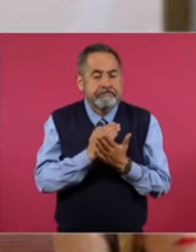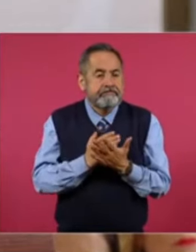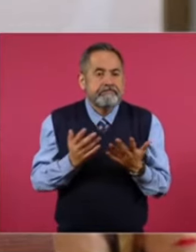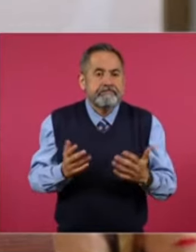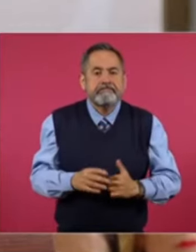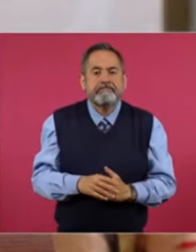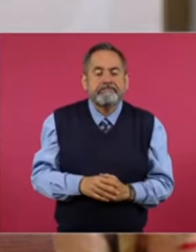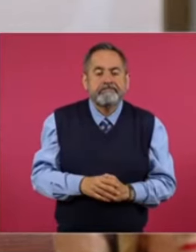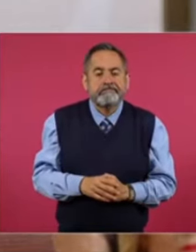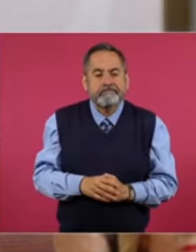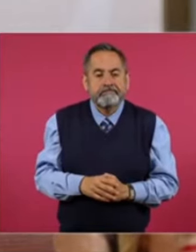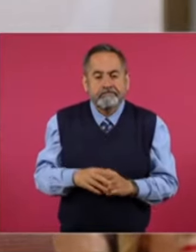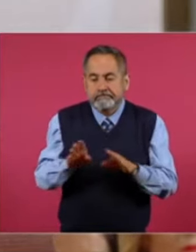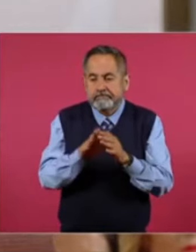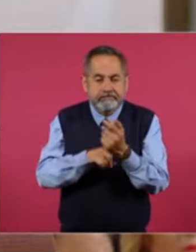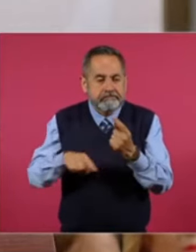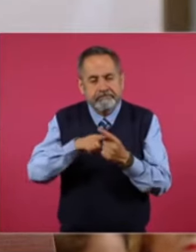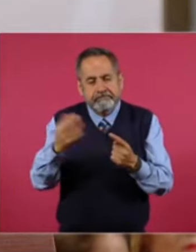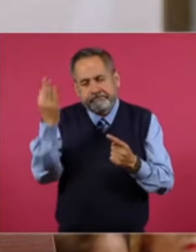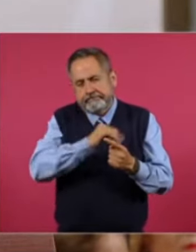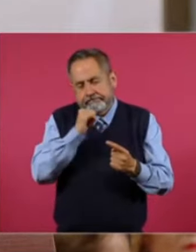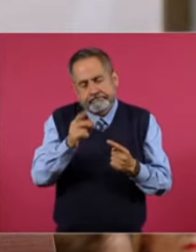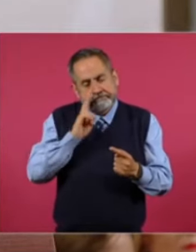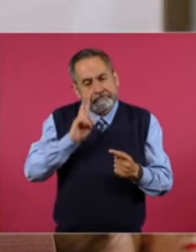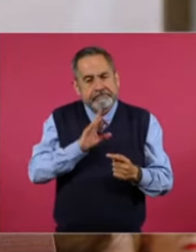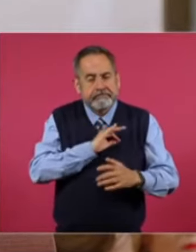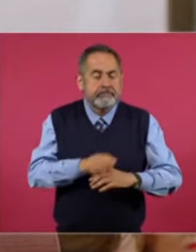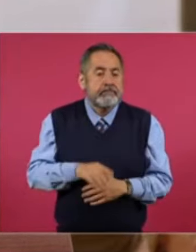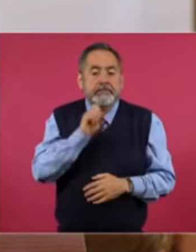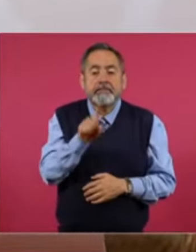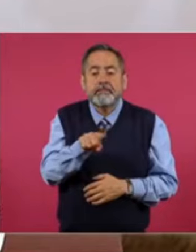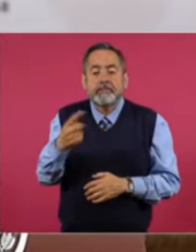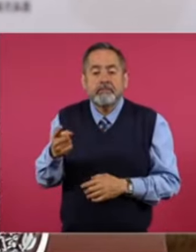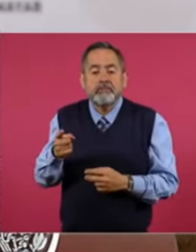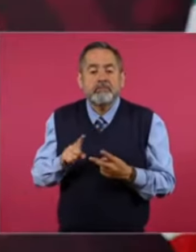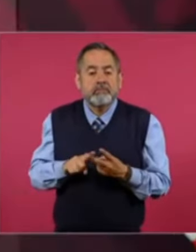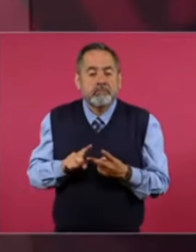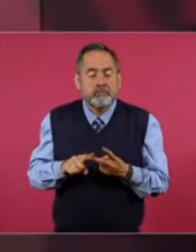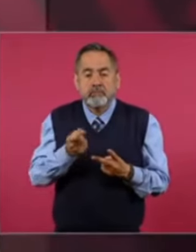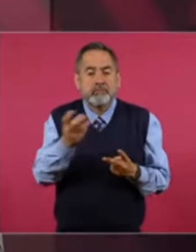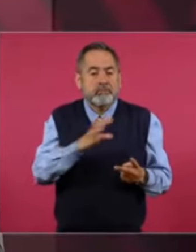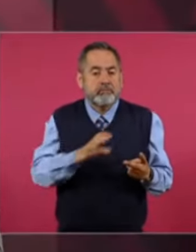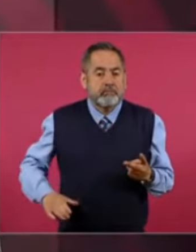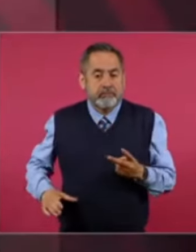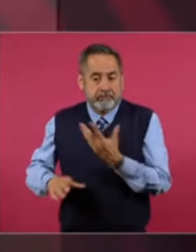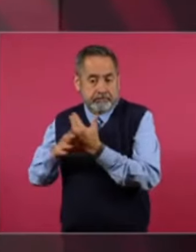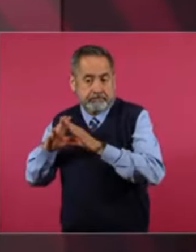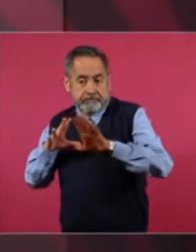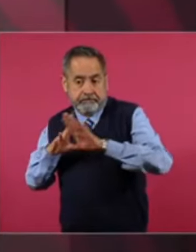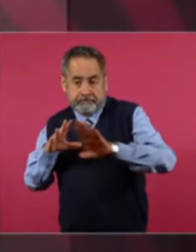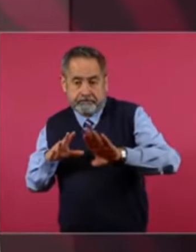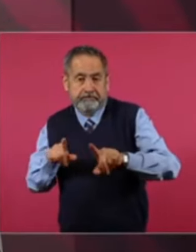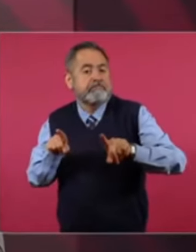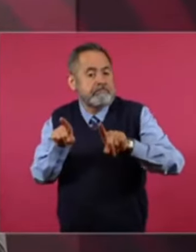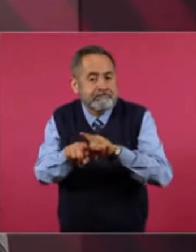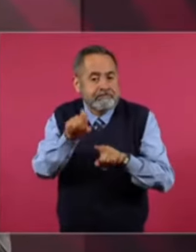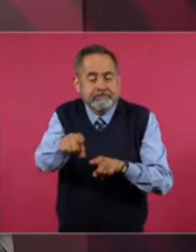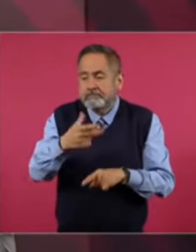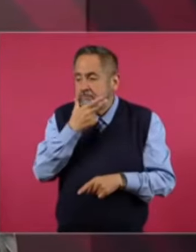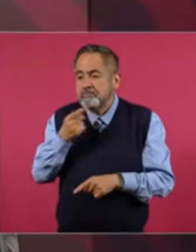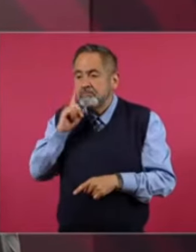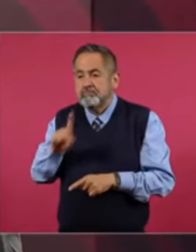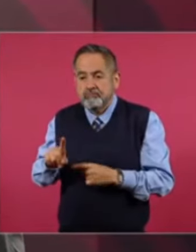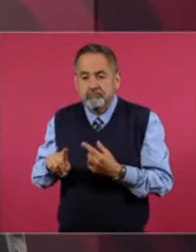falsedad. También en el caso de los candidatos migrantes. Mujeres, hombres.